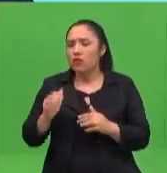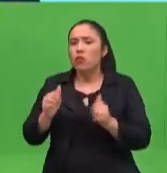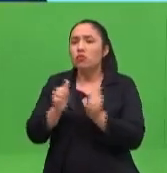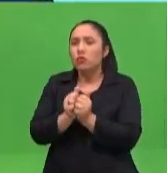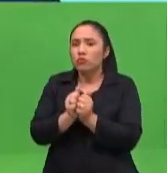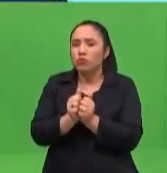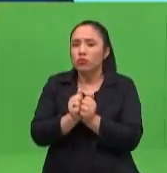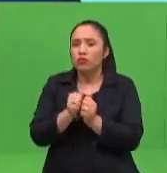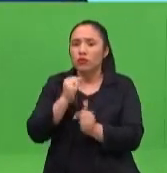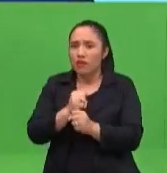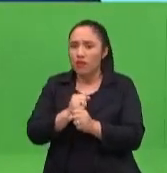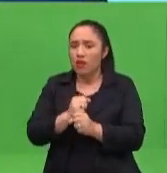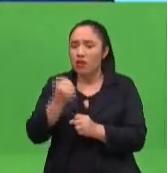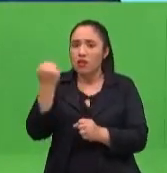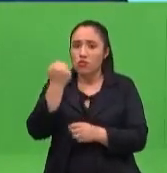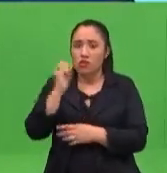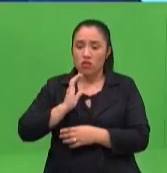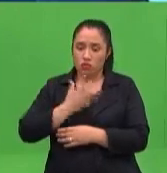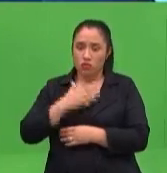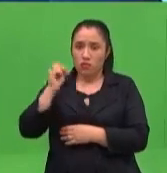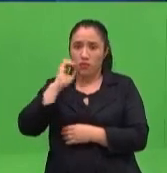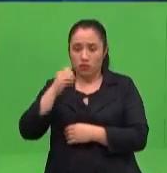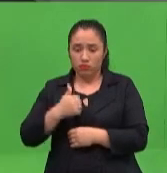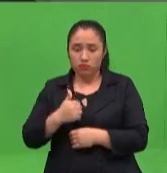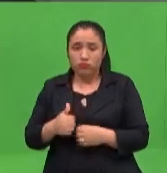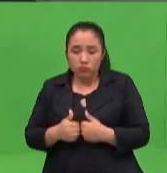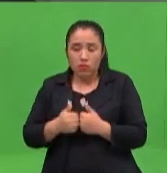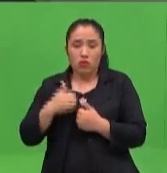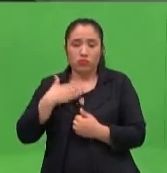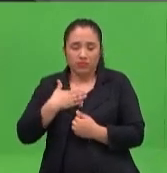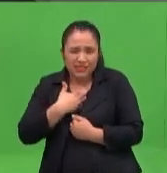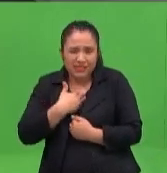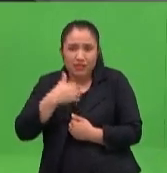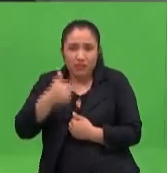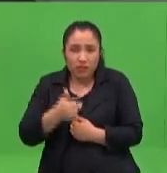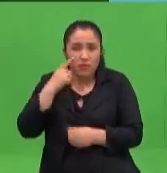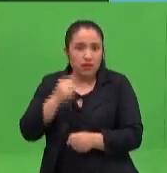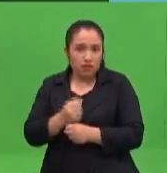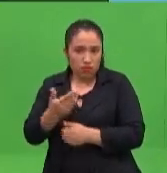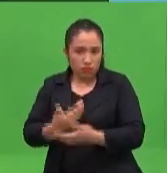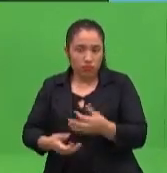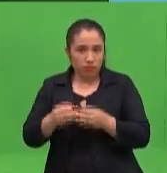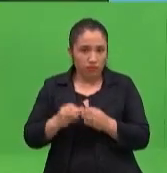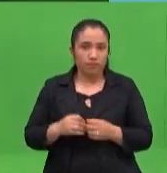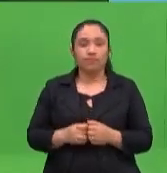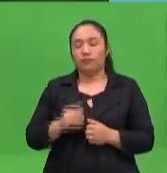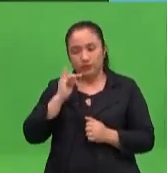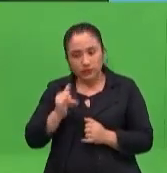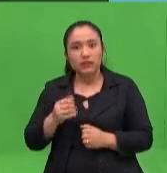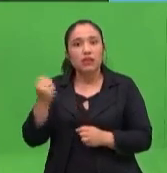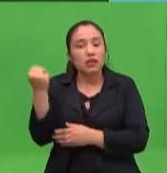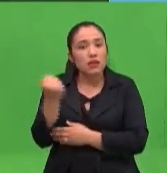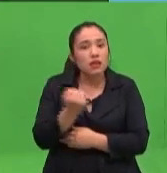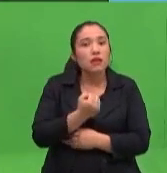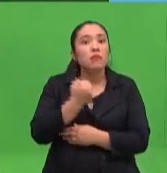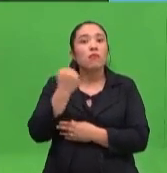Sí. No hay mucha vuelta. Por un lado. Y que, acá no sé si voy a ir en contraposición de la licenciada, pero yo digo, lo más importante